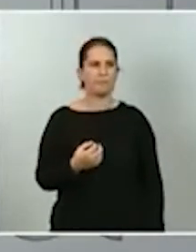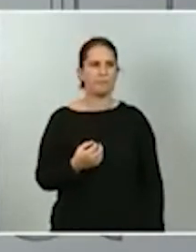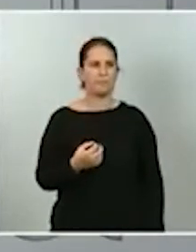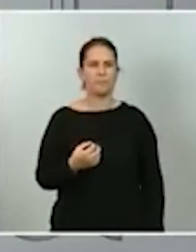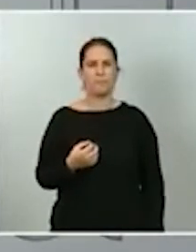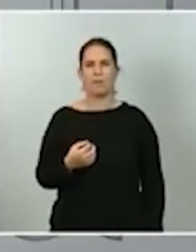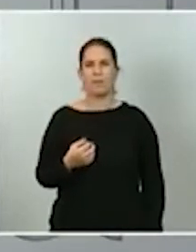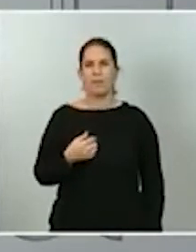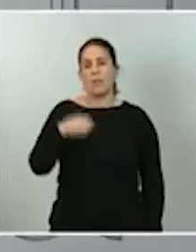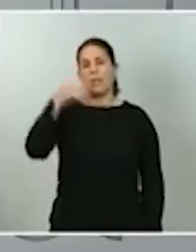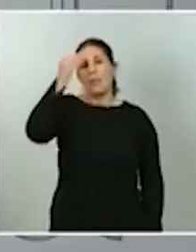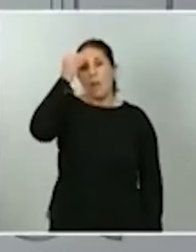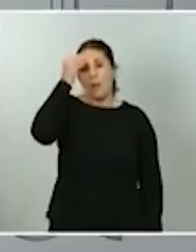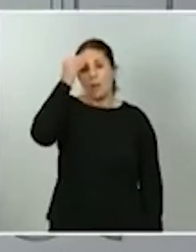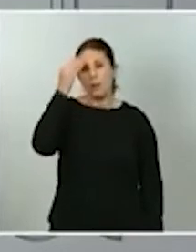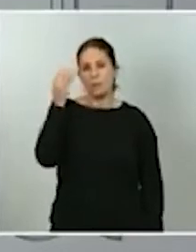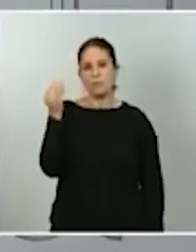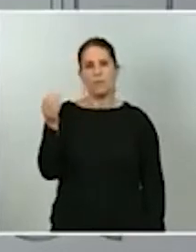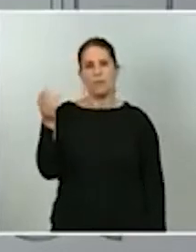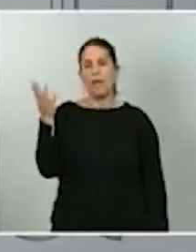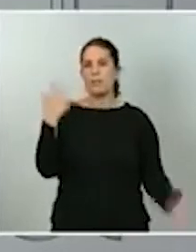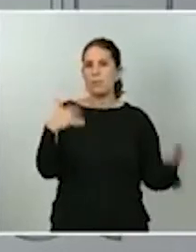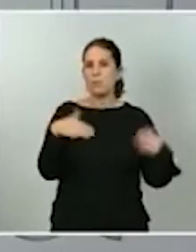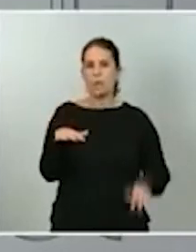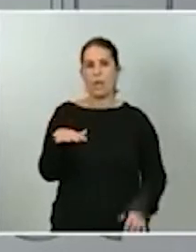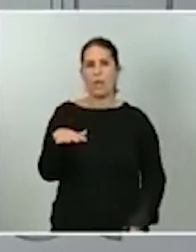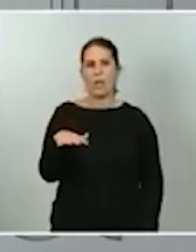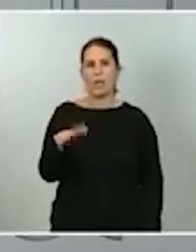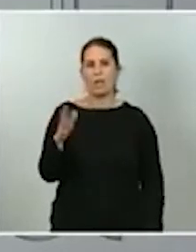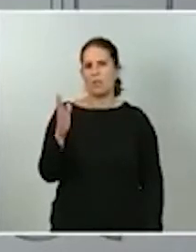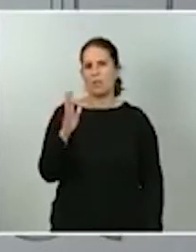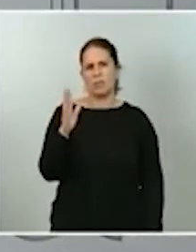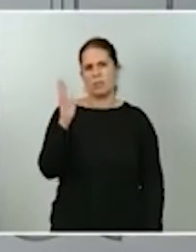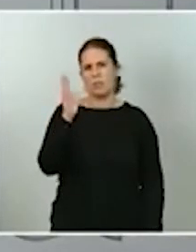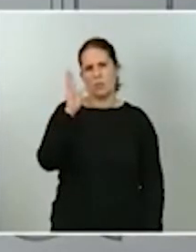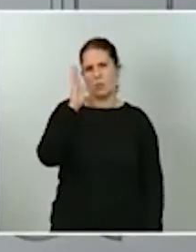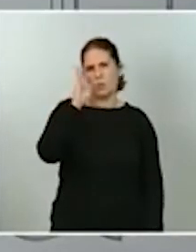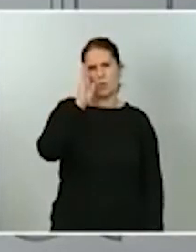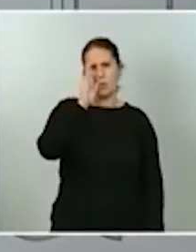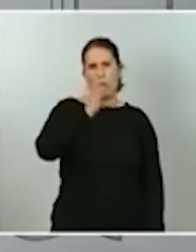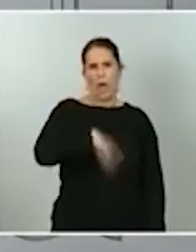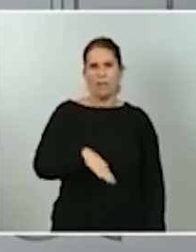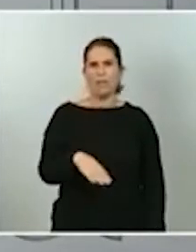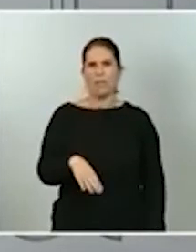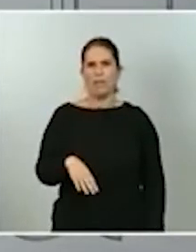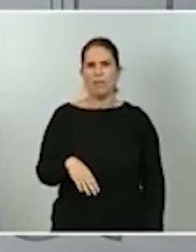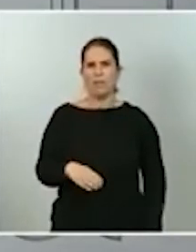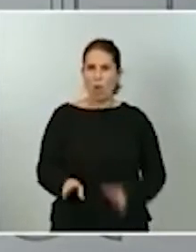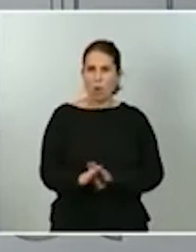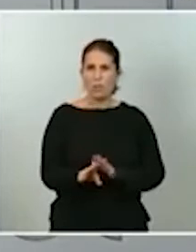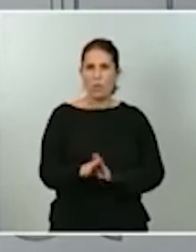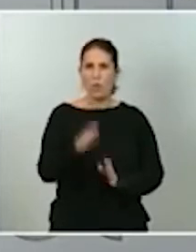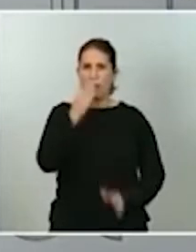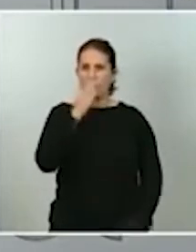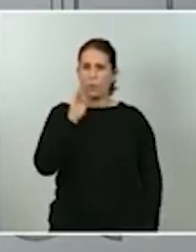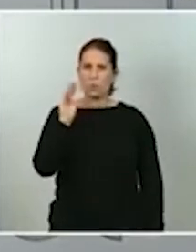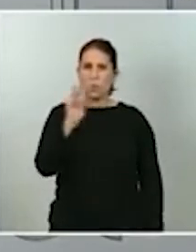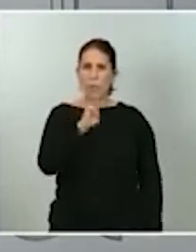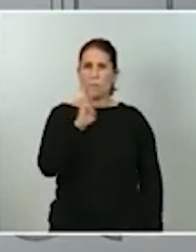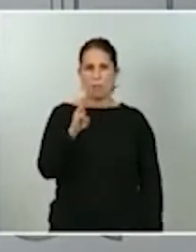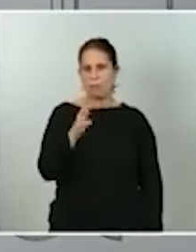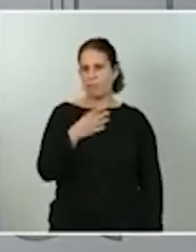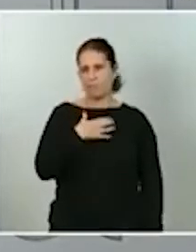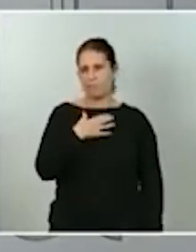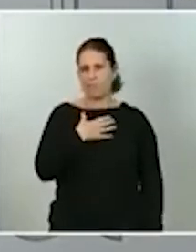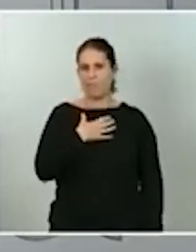no hay excusa posible para mantener la actitud que viene manteniendo el Partido Popular. Hoy parece que